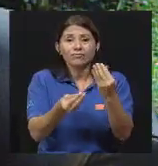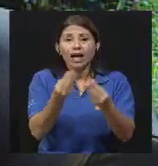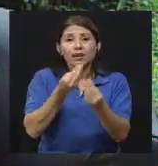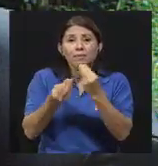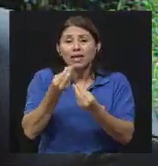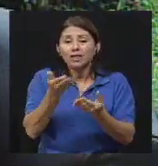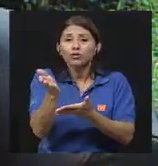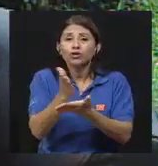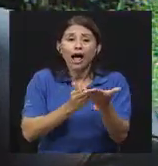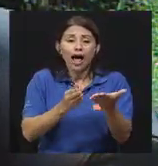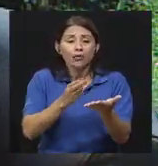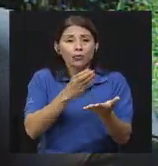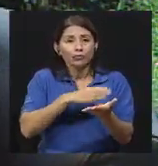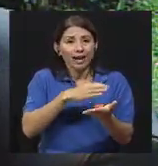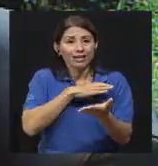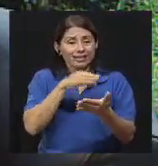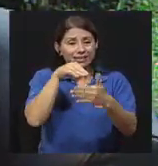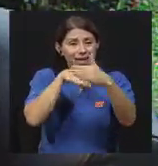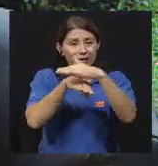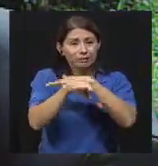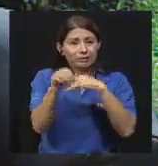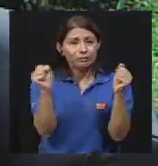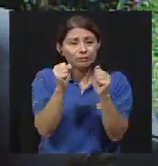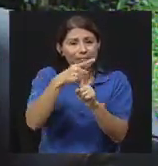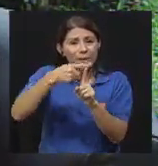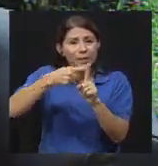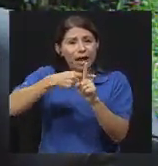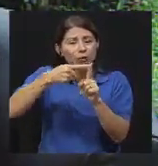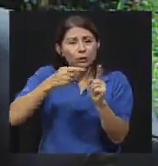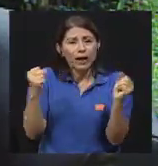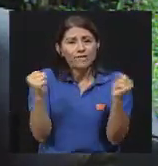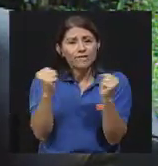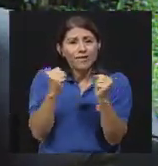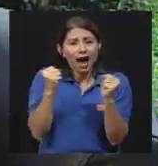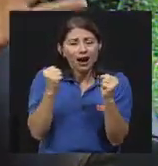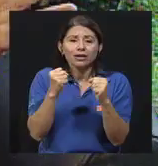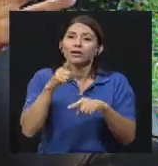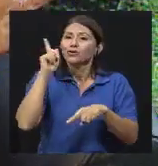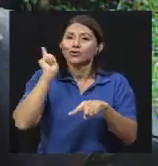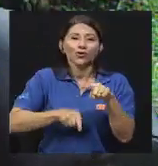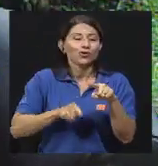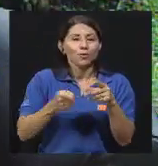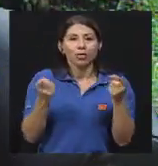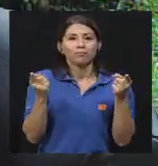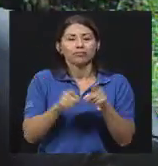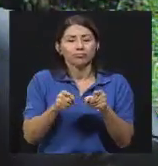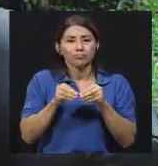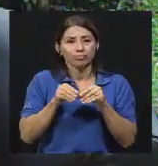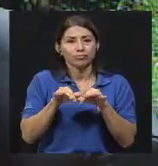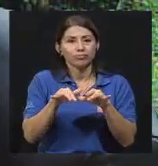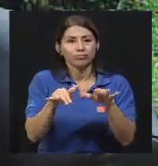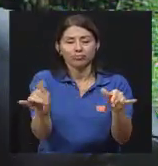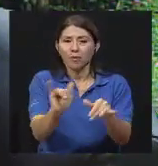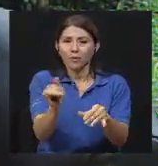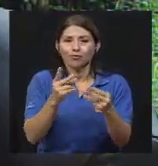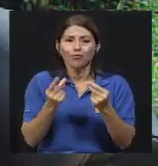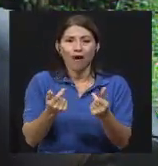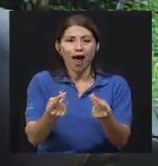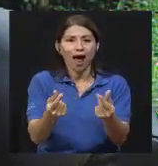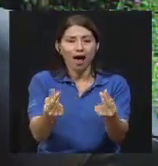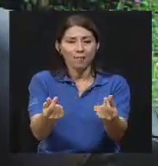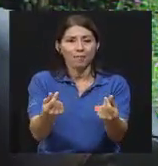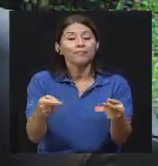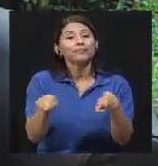presente, al refrigerarlo, al tener una temperatura baja, no se va a poder reproducir tan rápido como cuando estamos a temperatura ambiente.